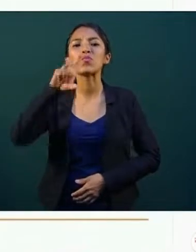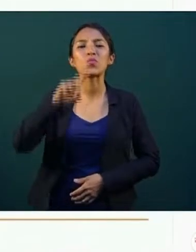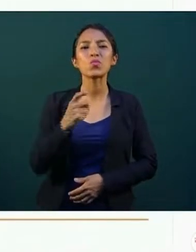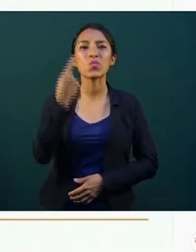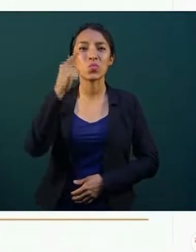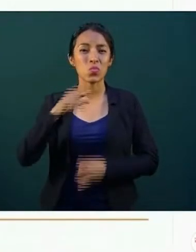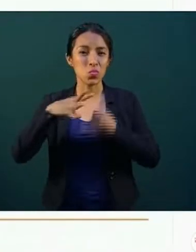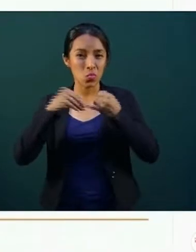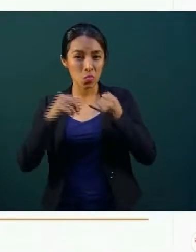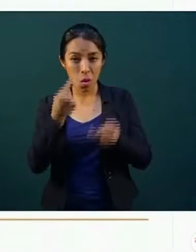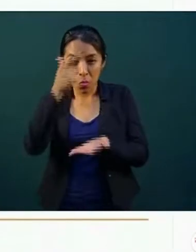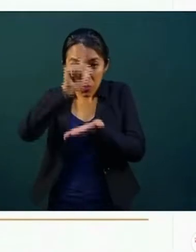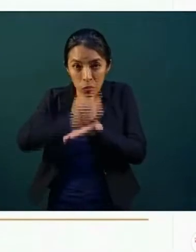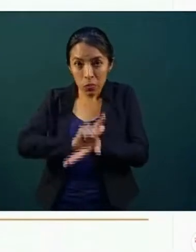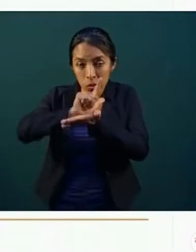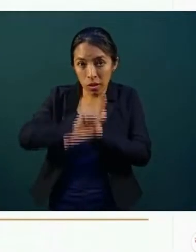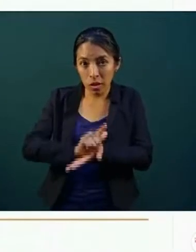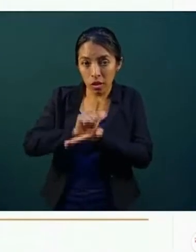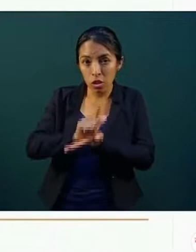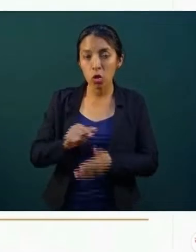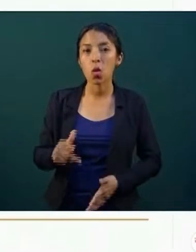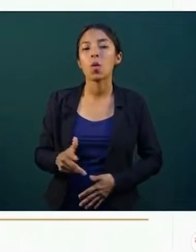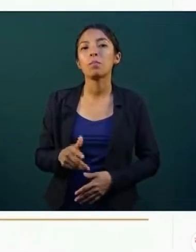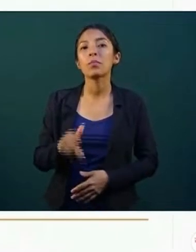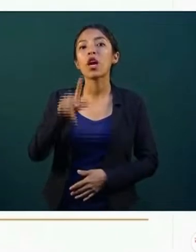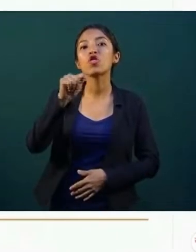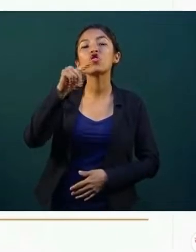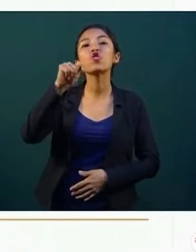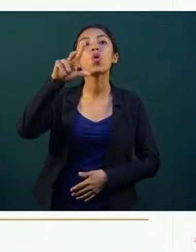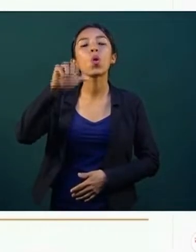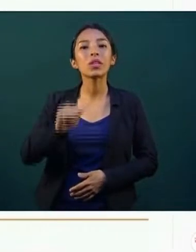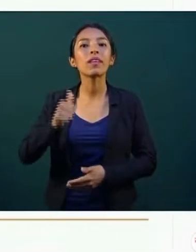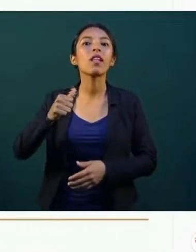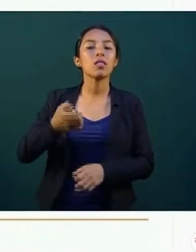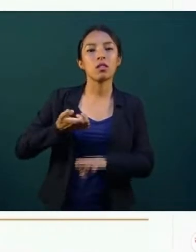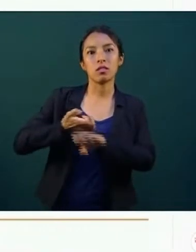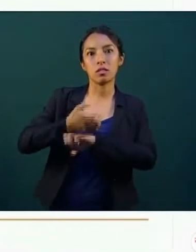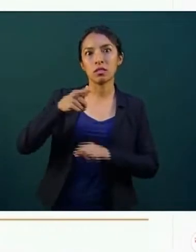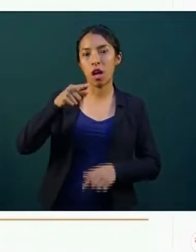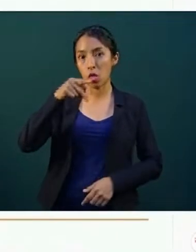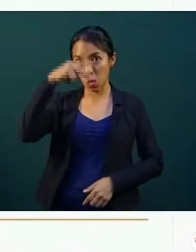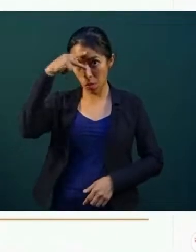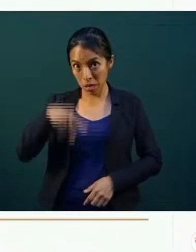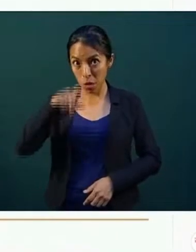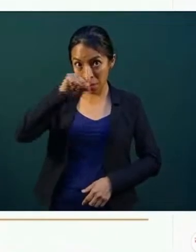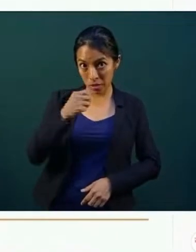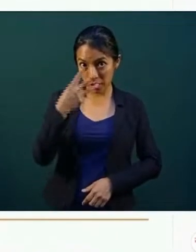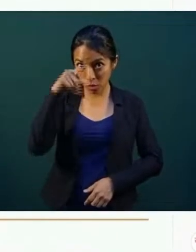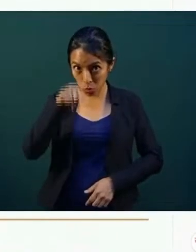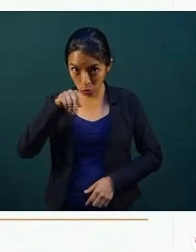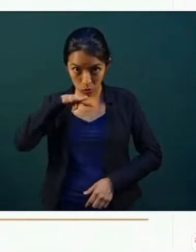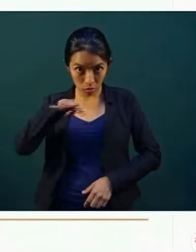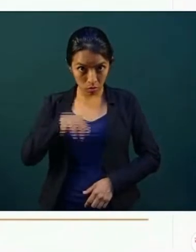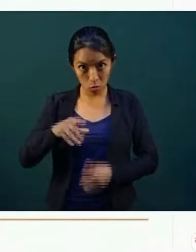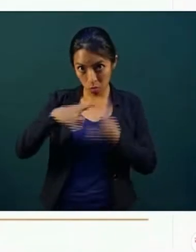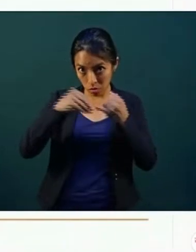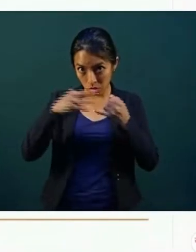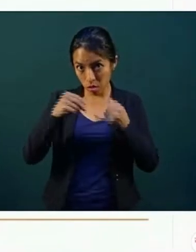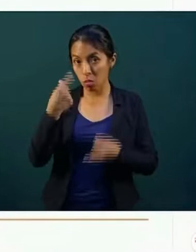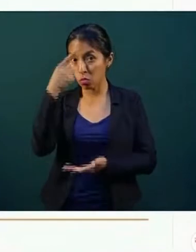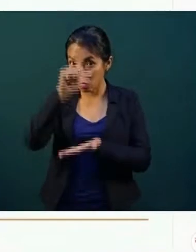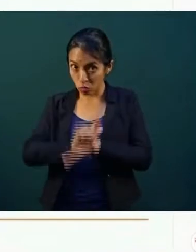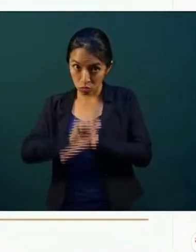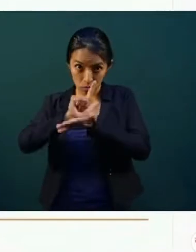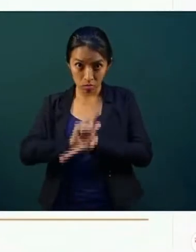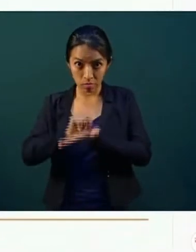31 centavos por litro, y Total, en Tecamac, Estado de México, en 23 pesos con 19 centavos por